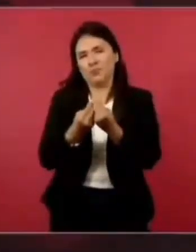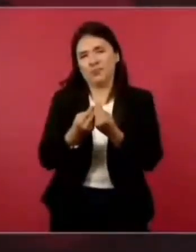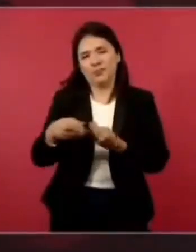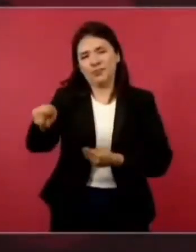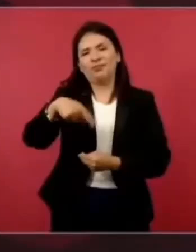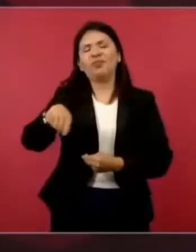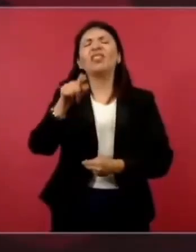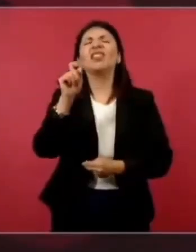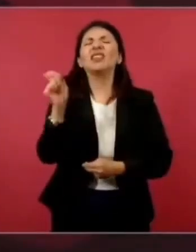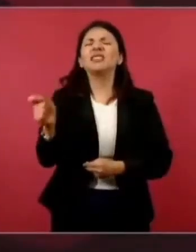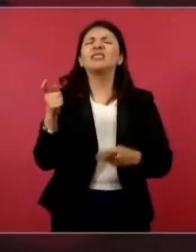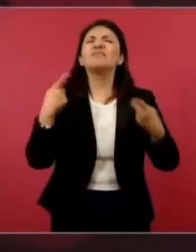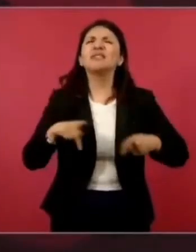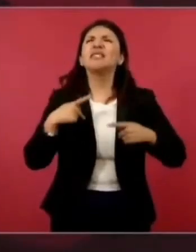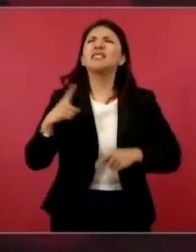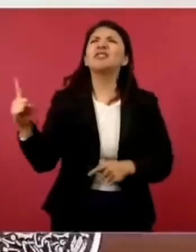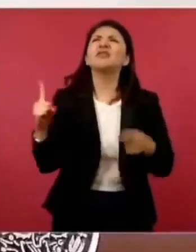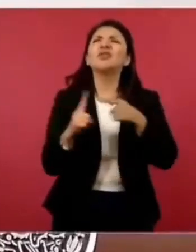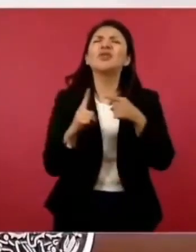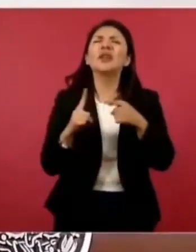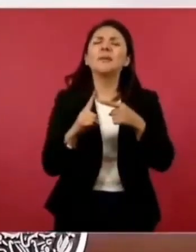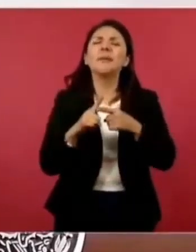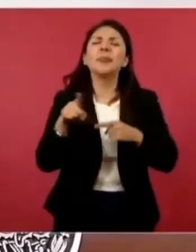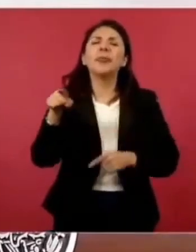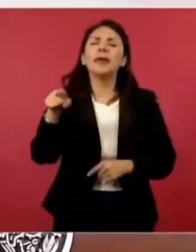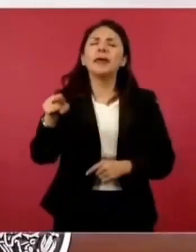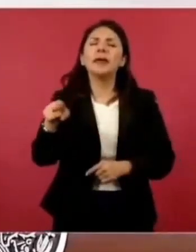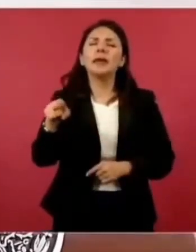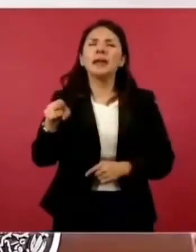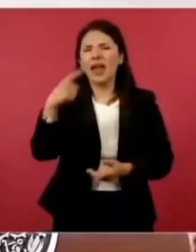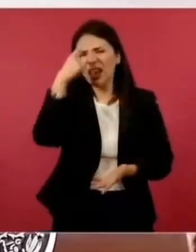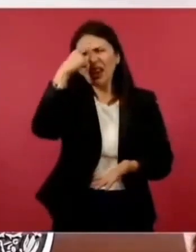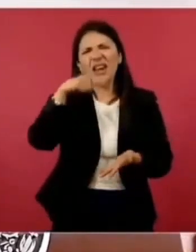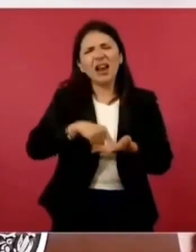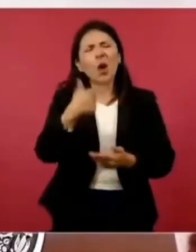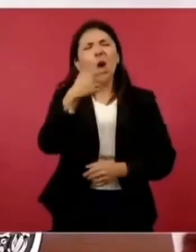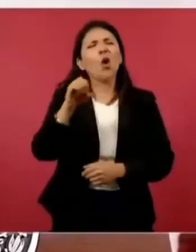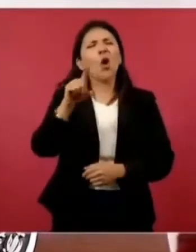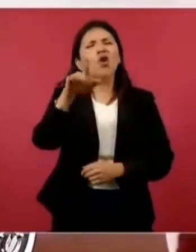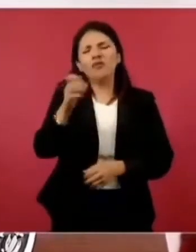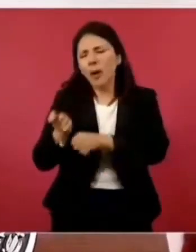Es un campo de golf, yo creo que es Chapultepec mismo.